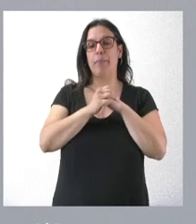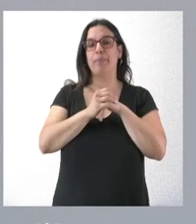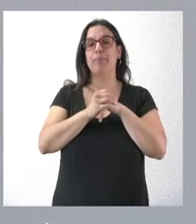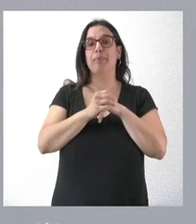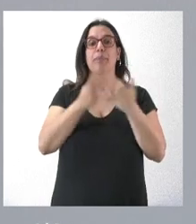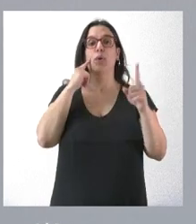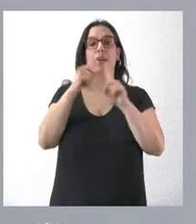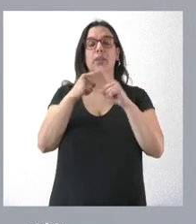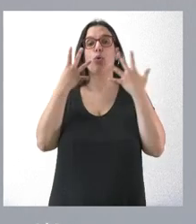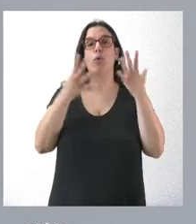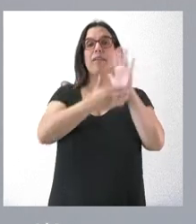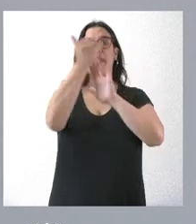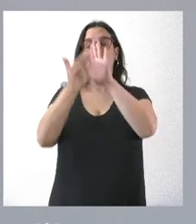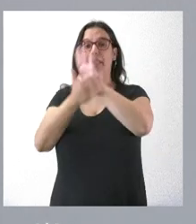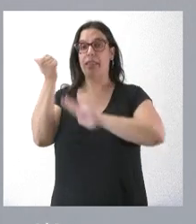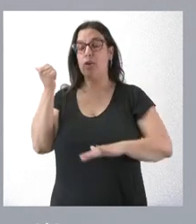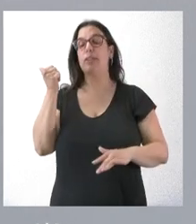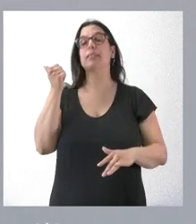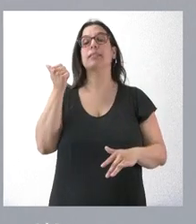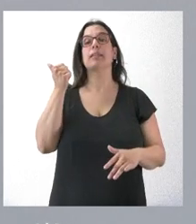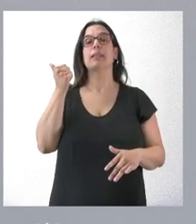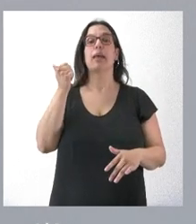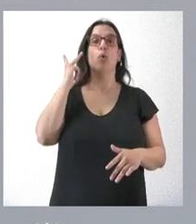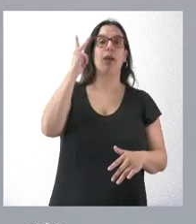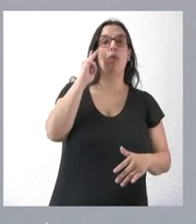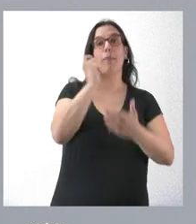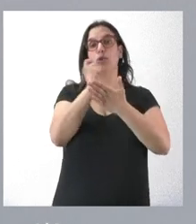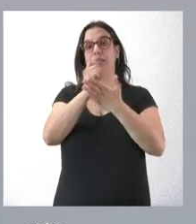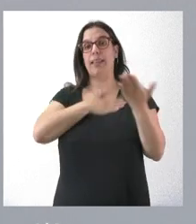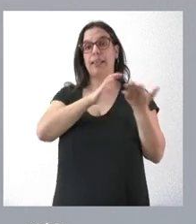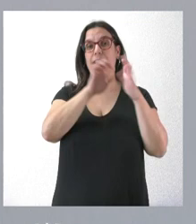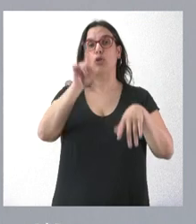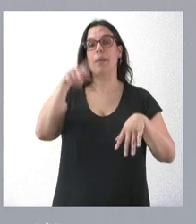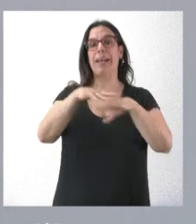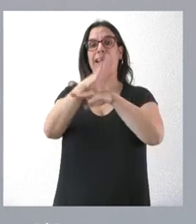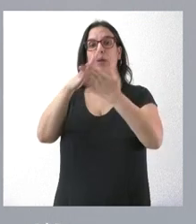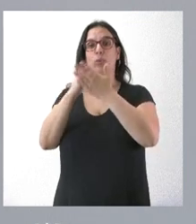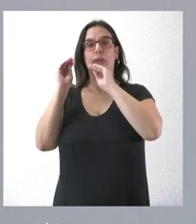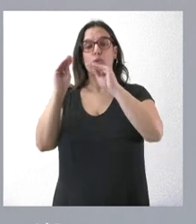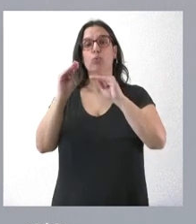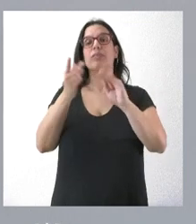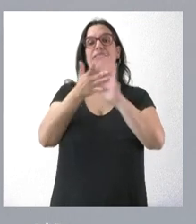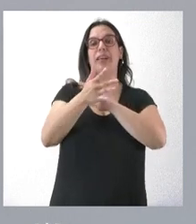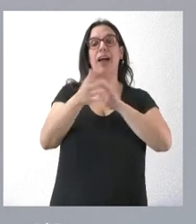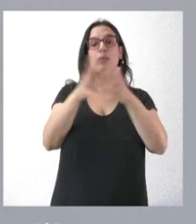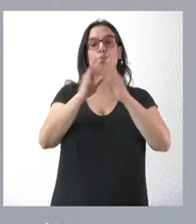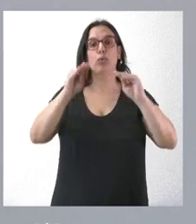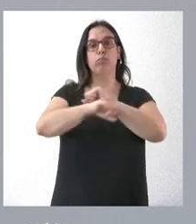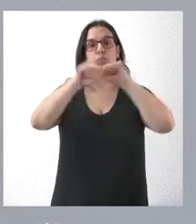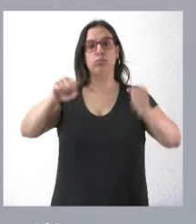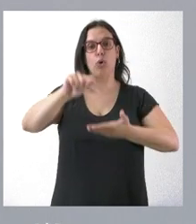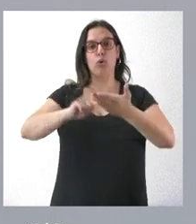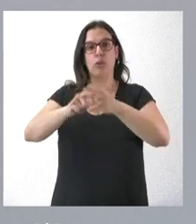esta forma a las nueve federaciones provinciales de jubilados y pensionistas de Castilla y León y a su red autonómica, mediante la cual se va a reforzar su estructura con más personas